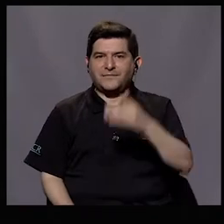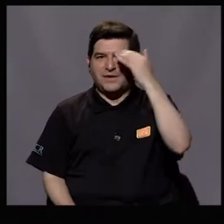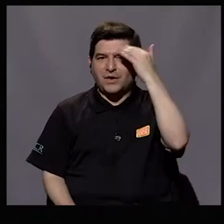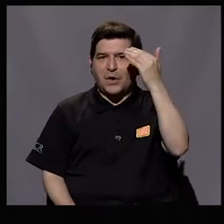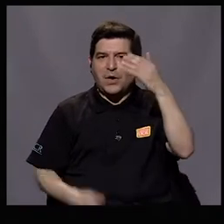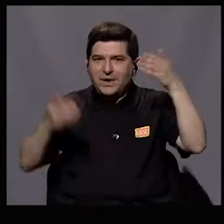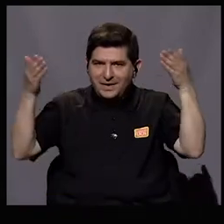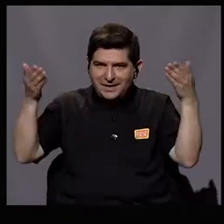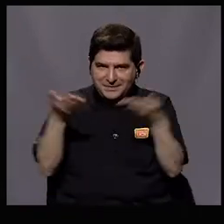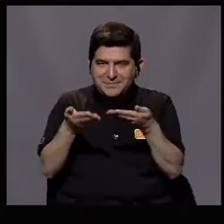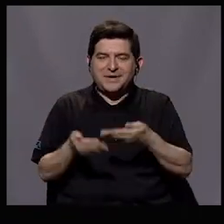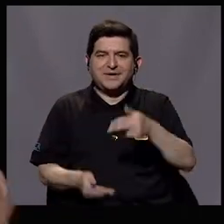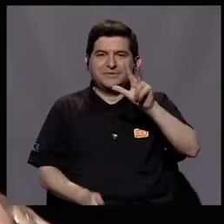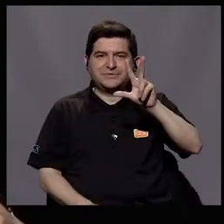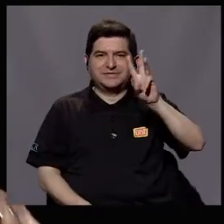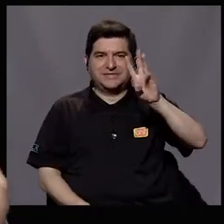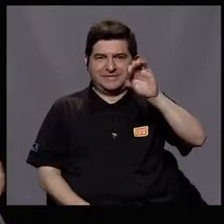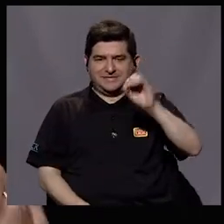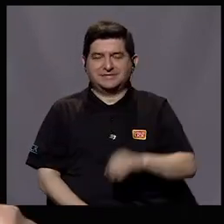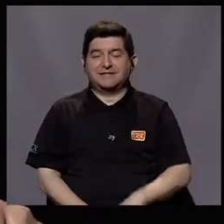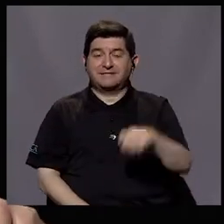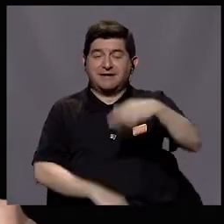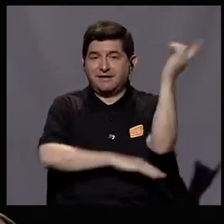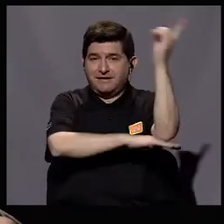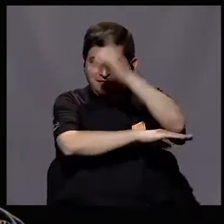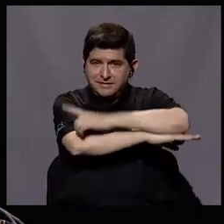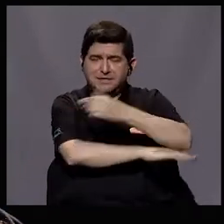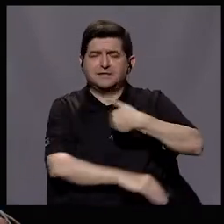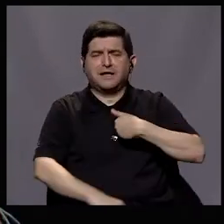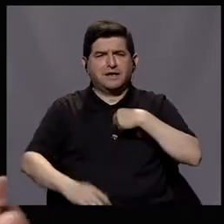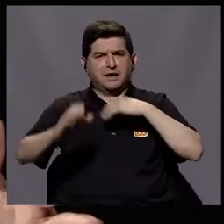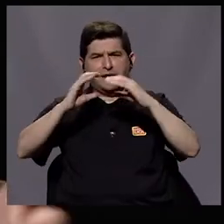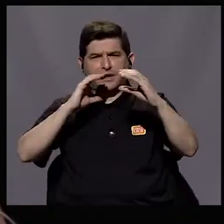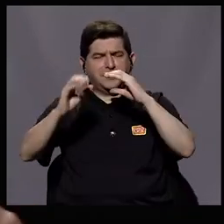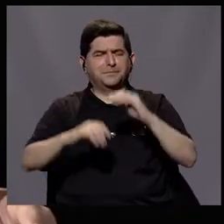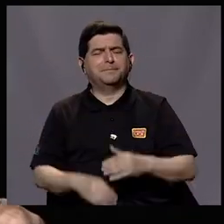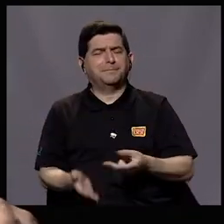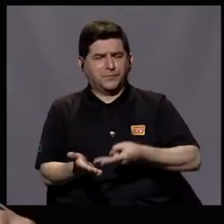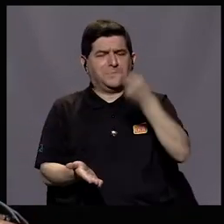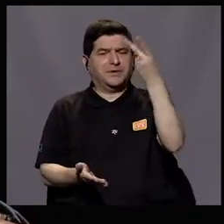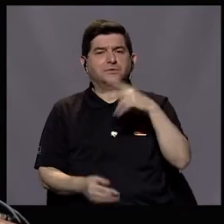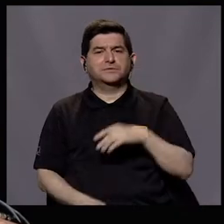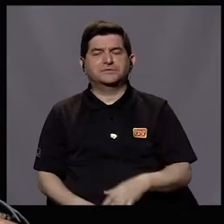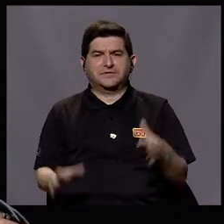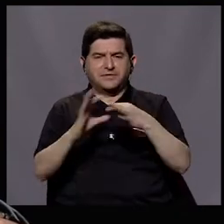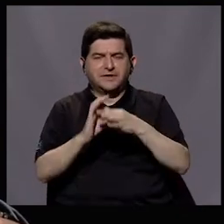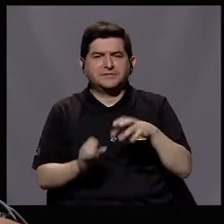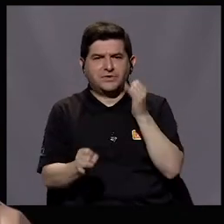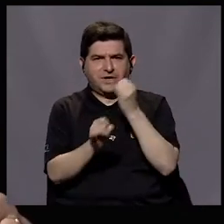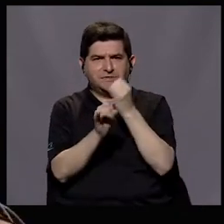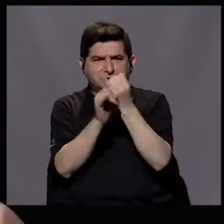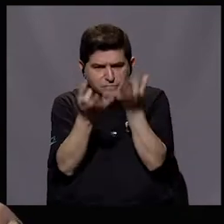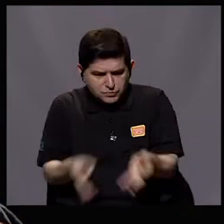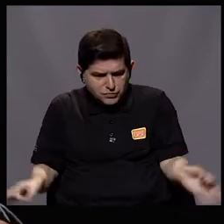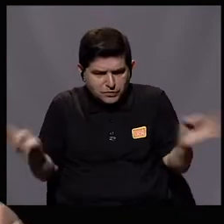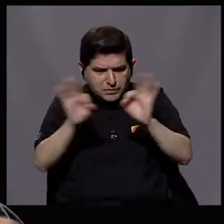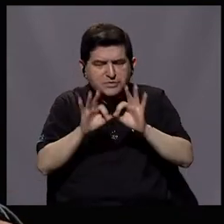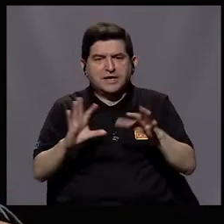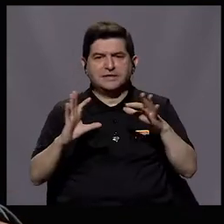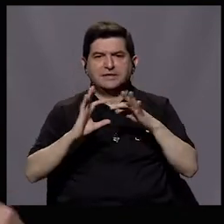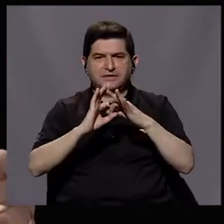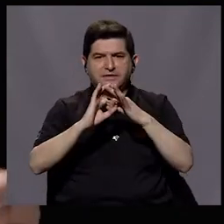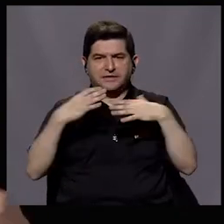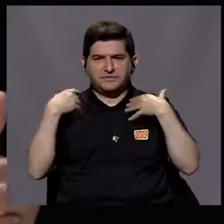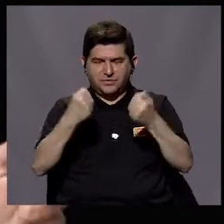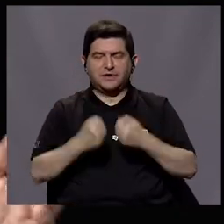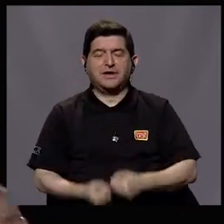Hola, bienvenidos y bienvenidas a 360. El día de hoy vamos a tener una conversación riquísima sobre un instituto de máxima potencia en